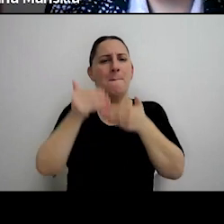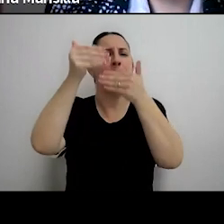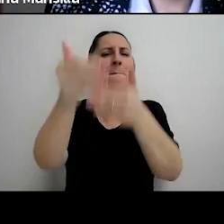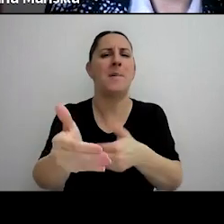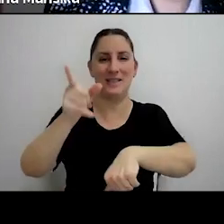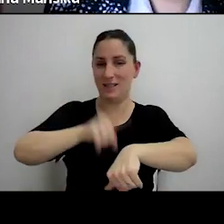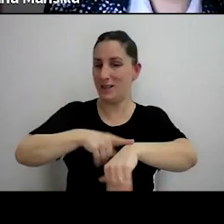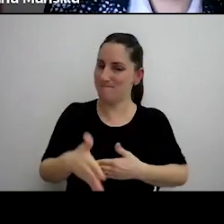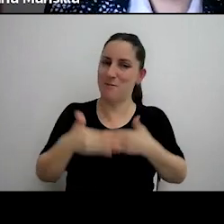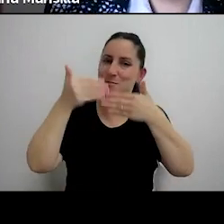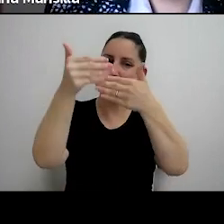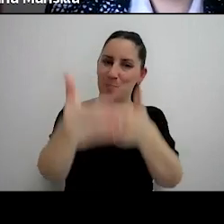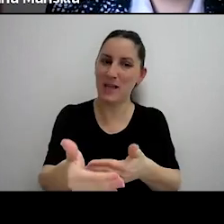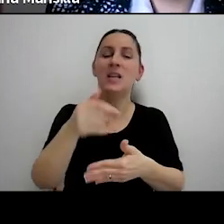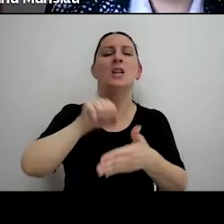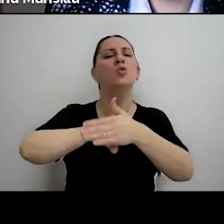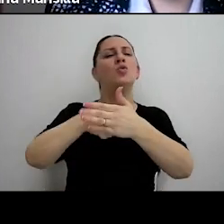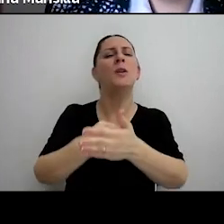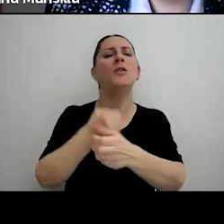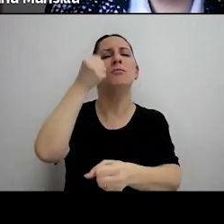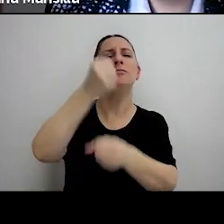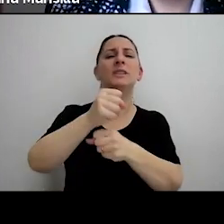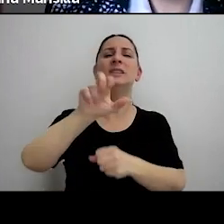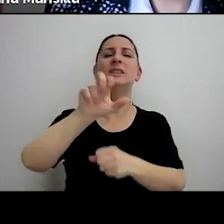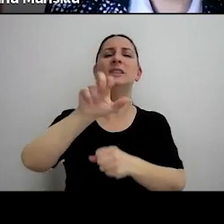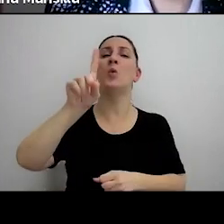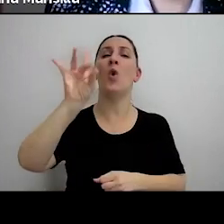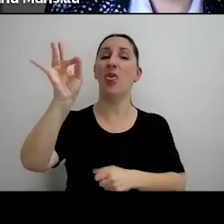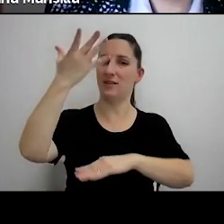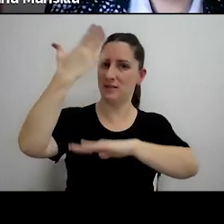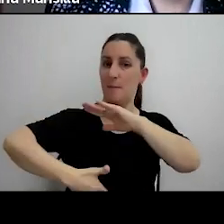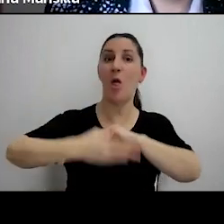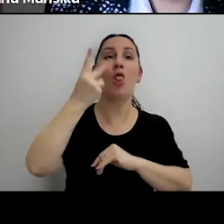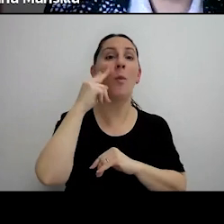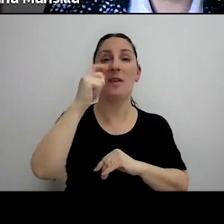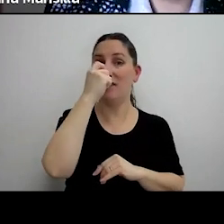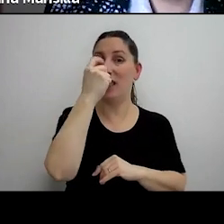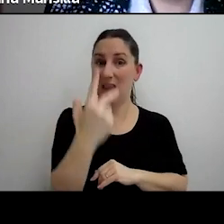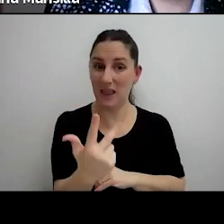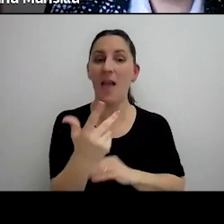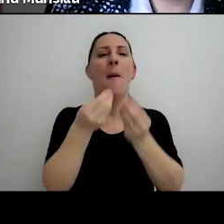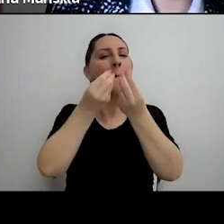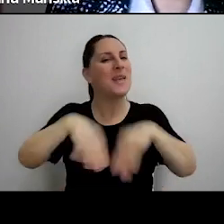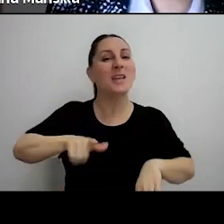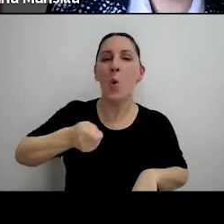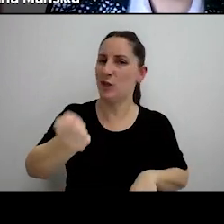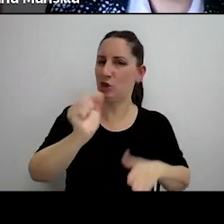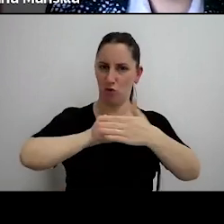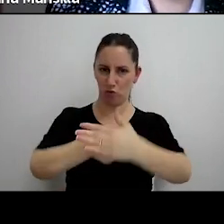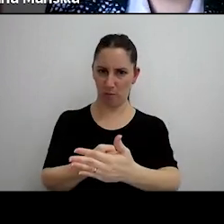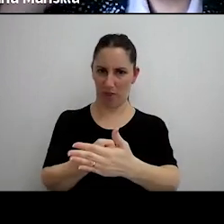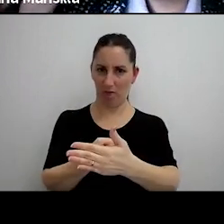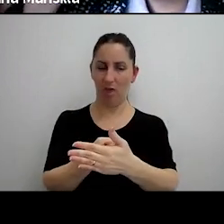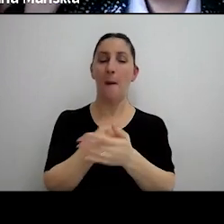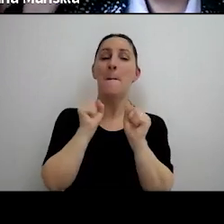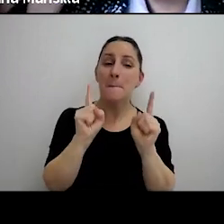del tiempo y se suspendió hasta el 31 de diciembre 2023, el inicio de juicios, siempre